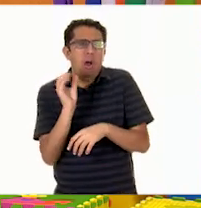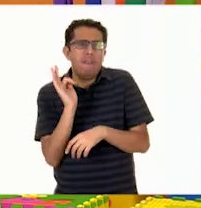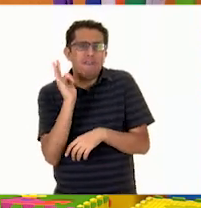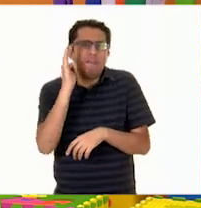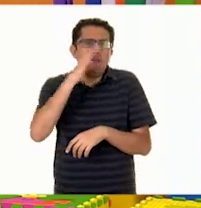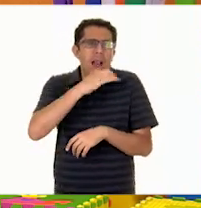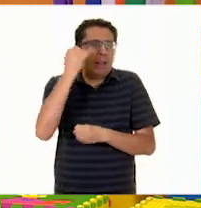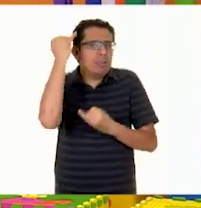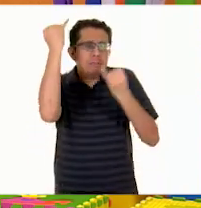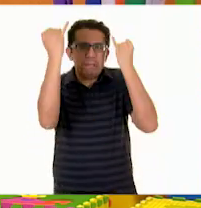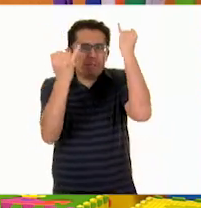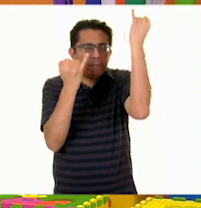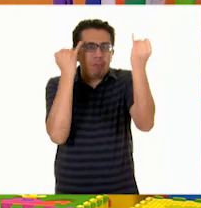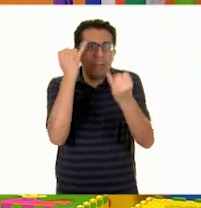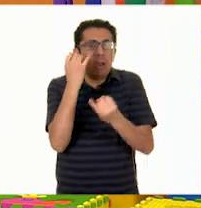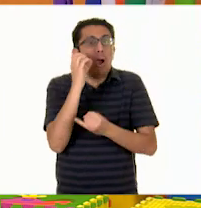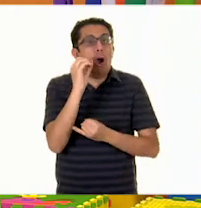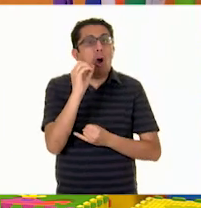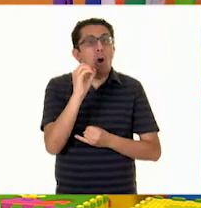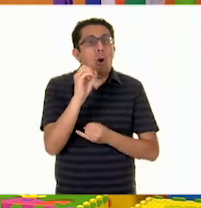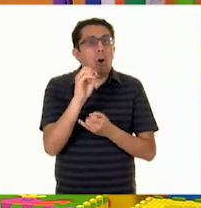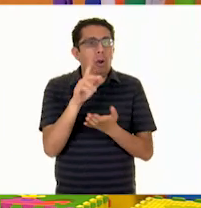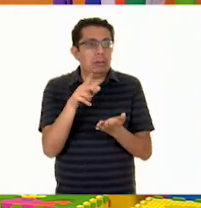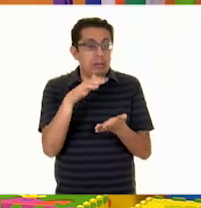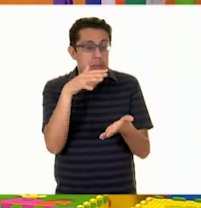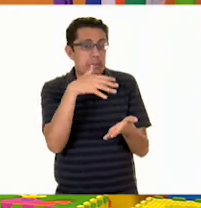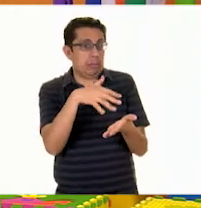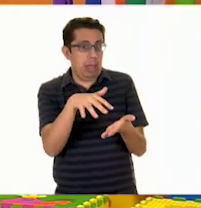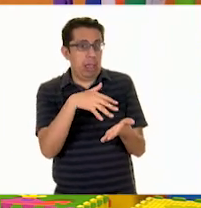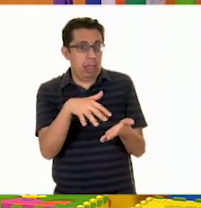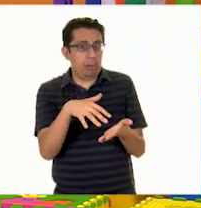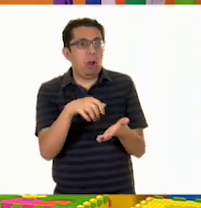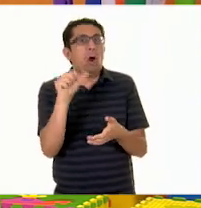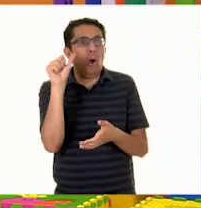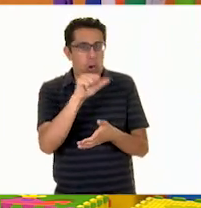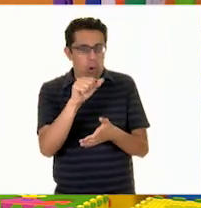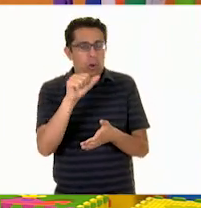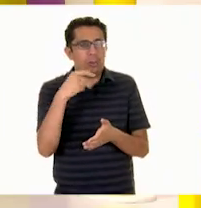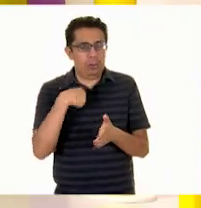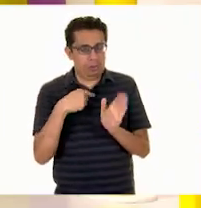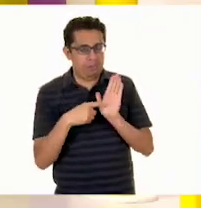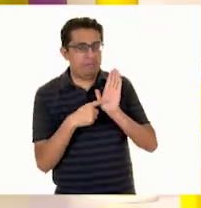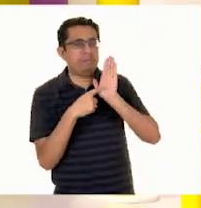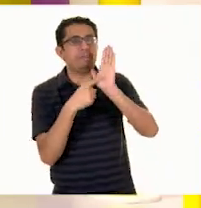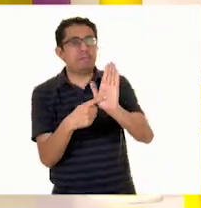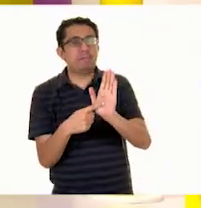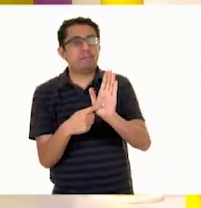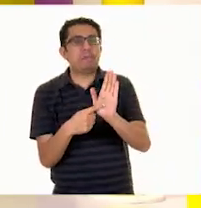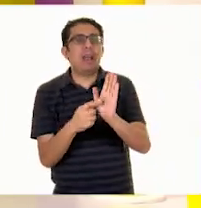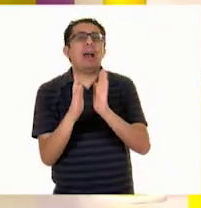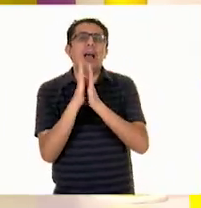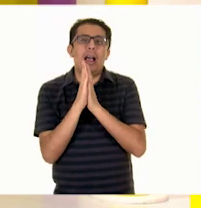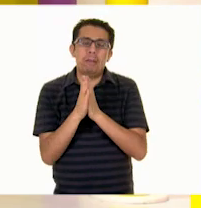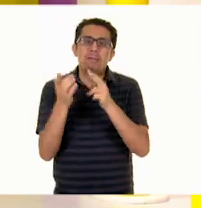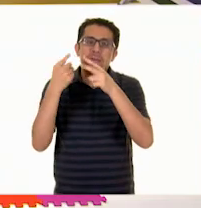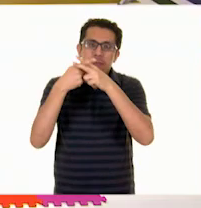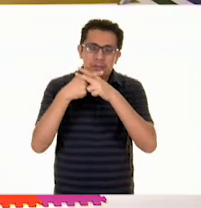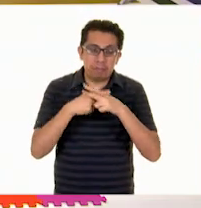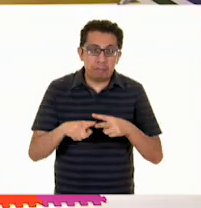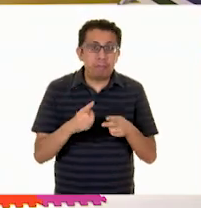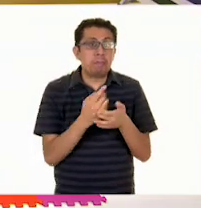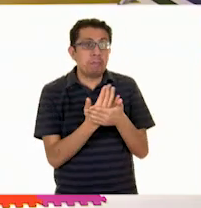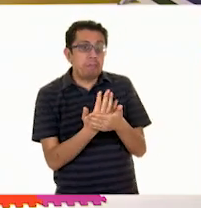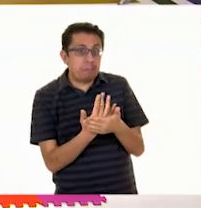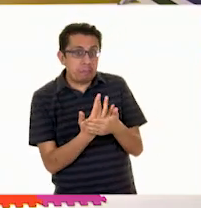también basados en un texto como el que hoy traje para ustedes. Pues, entonces, adelante con la narración, maestra Margarita. espérame.